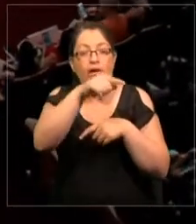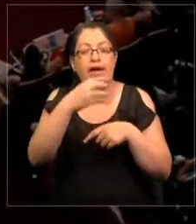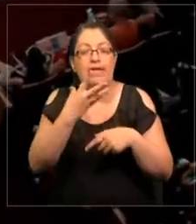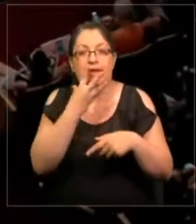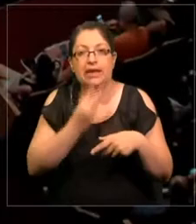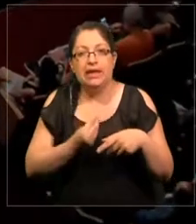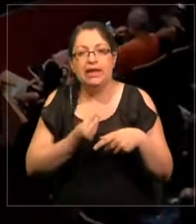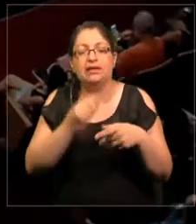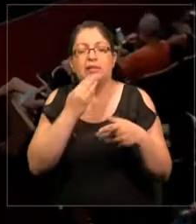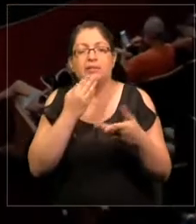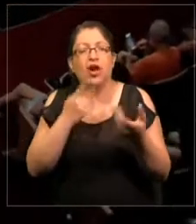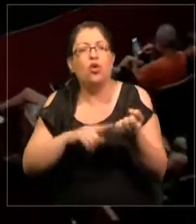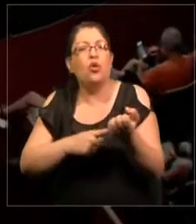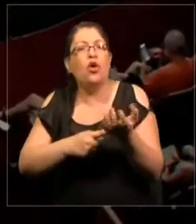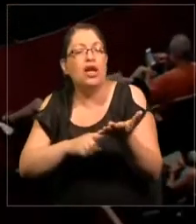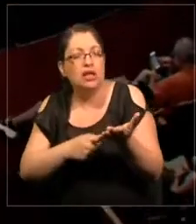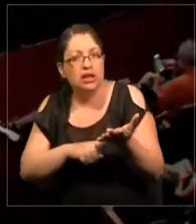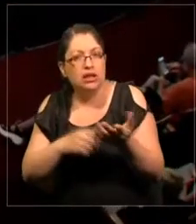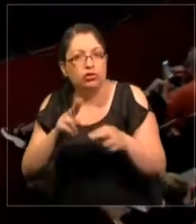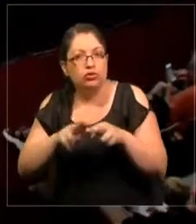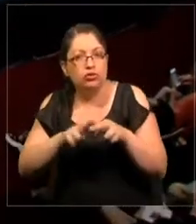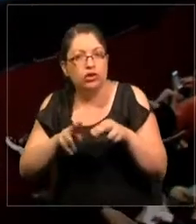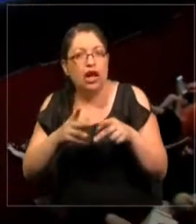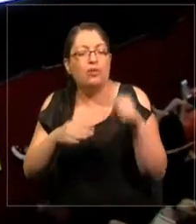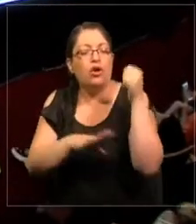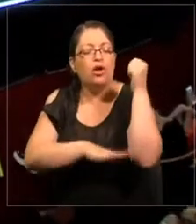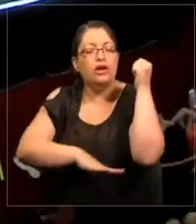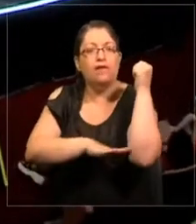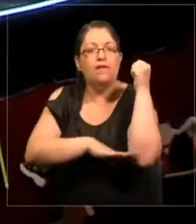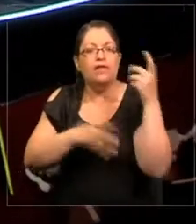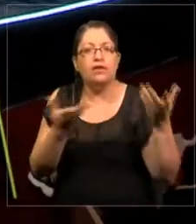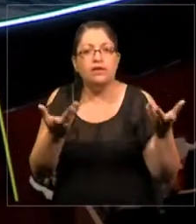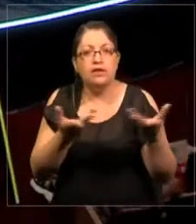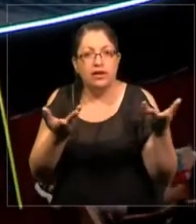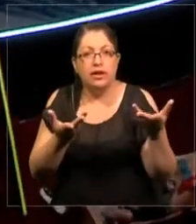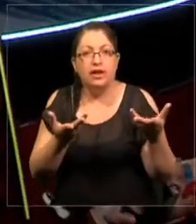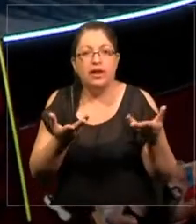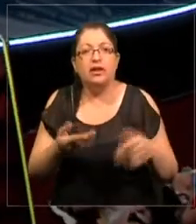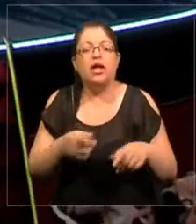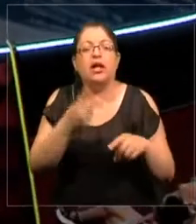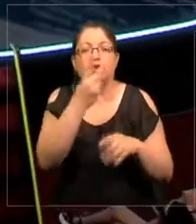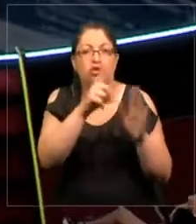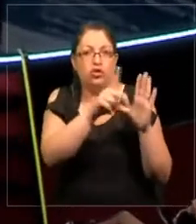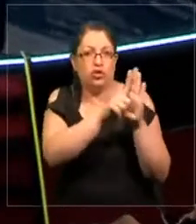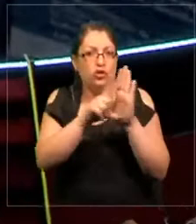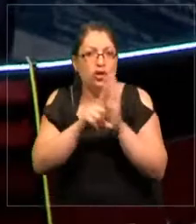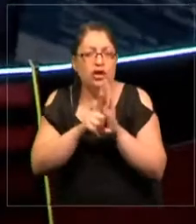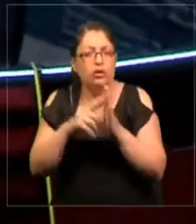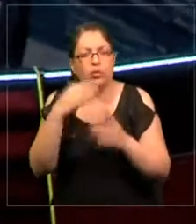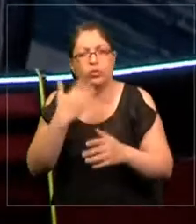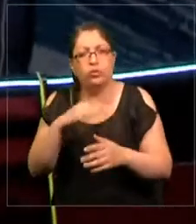el cimiento básico que tenemos es dos leyes muy importantes. La primera es de